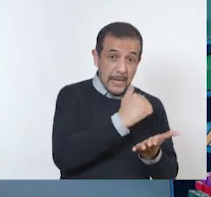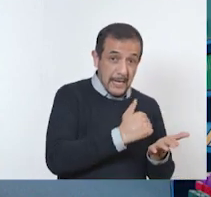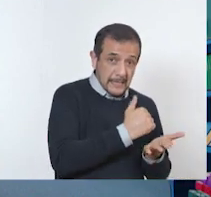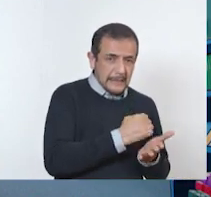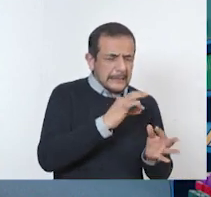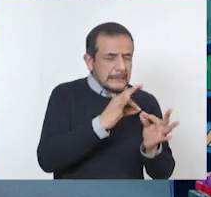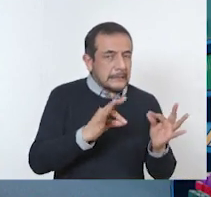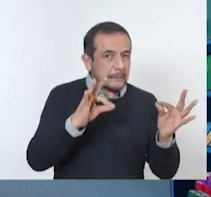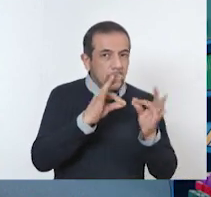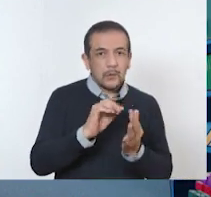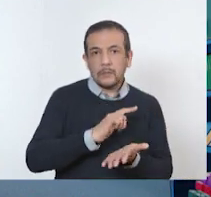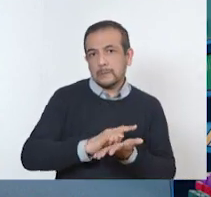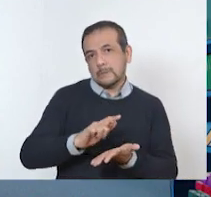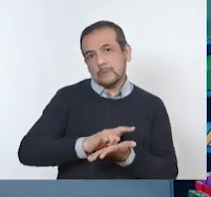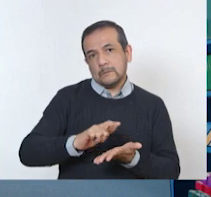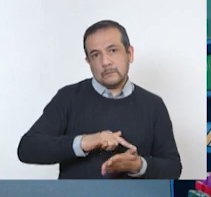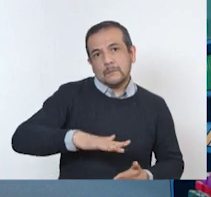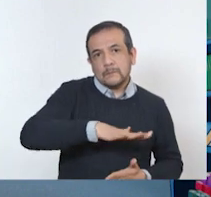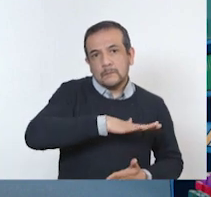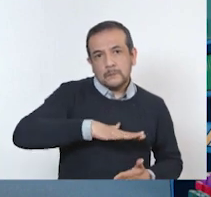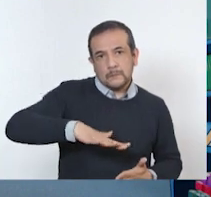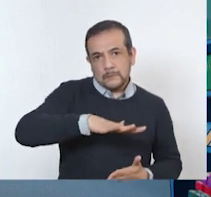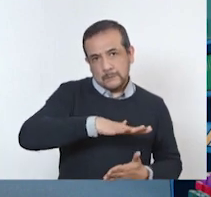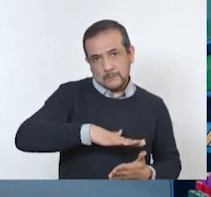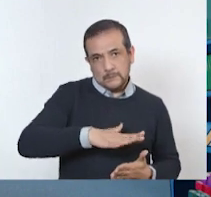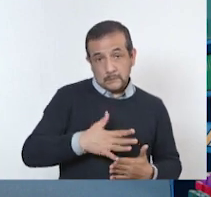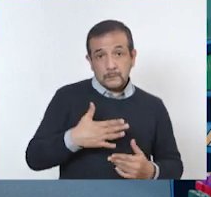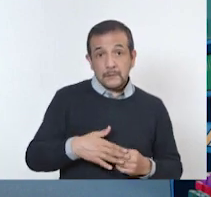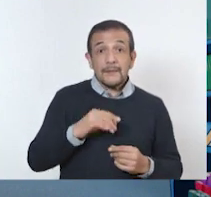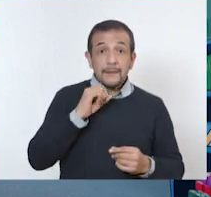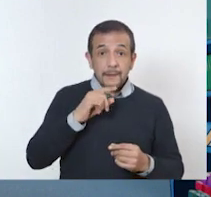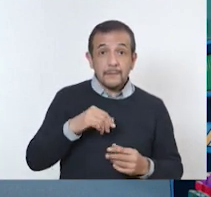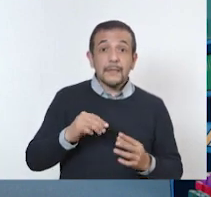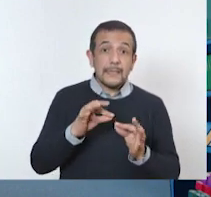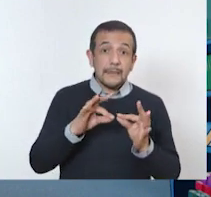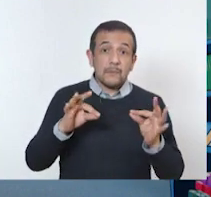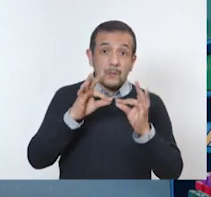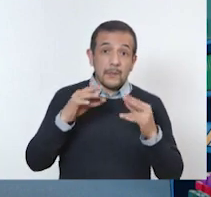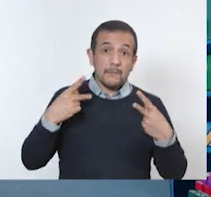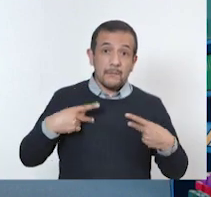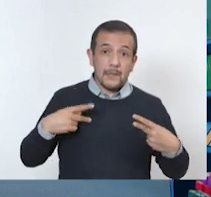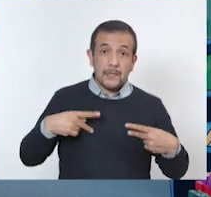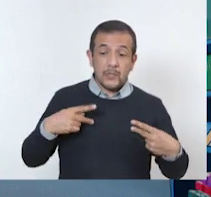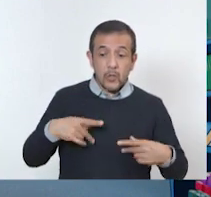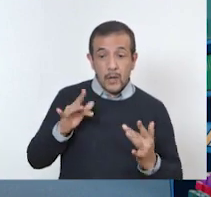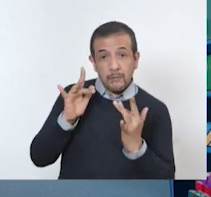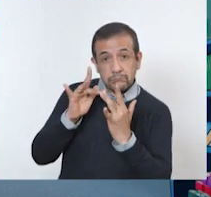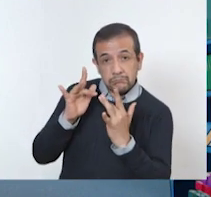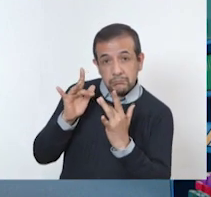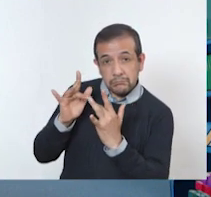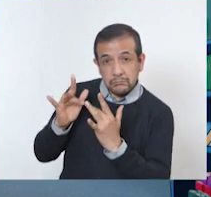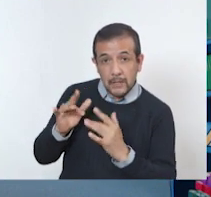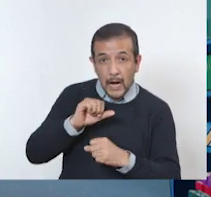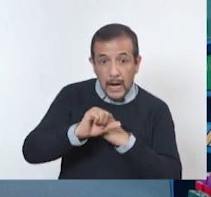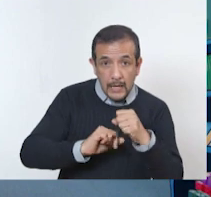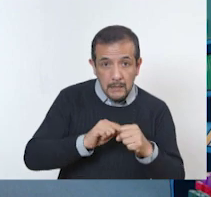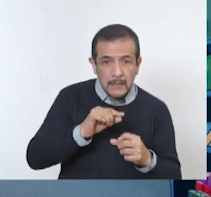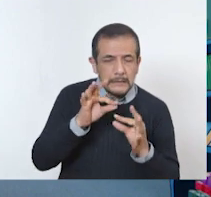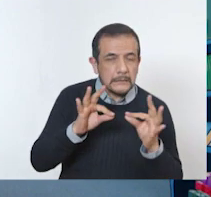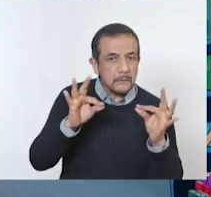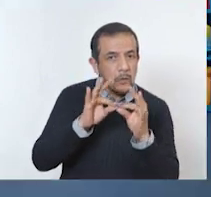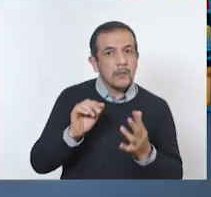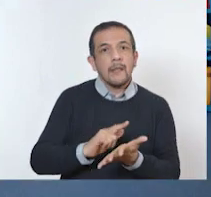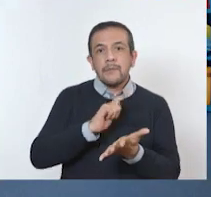es fundamental. La limpieza de los espacios y de las personas que están al contacto con ellos es